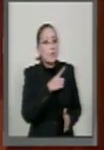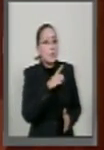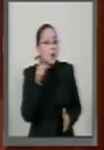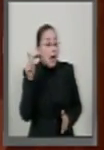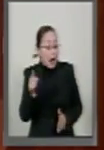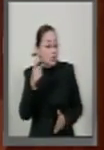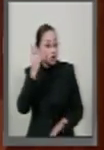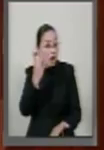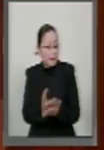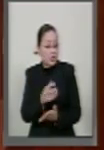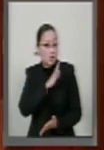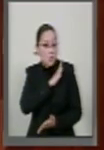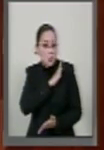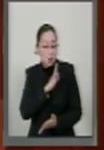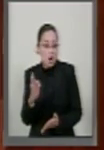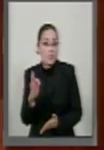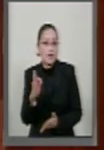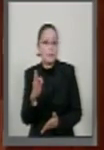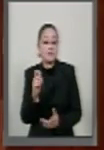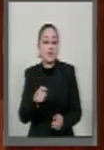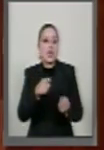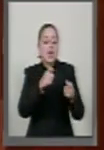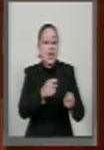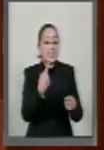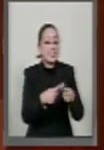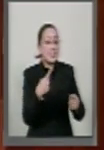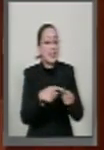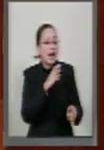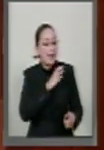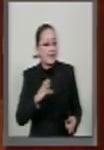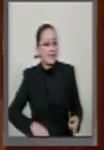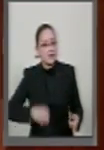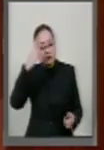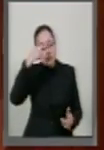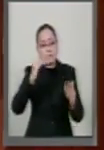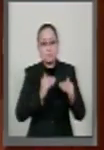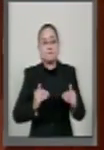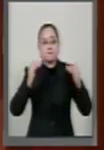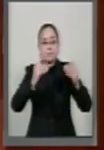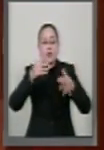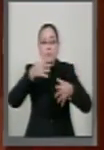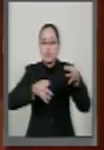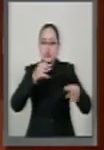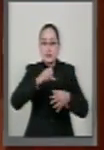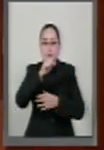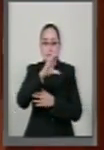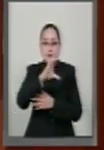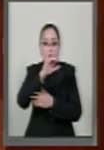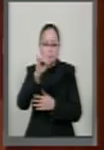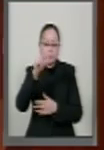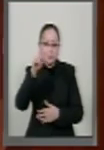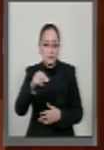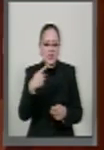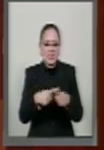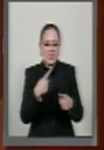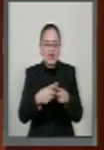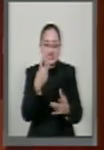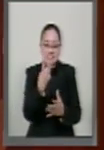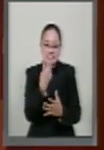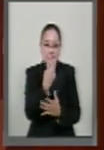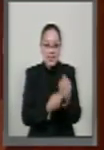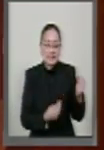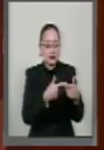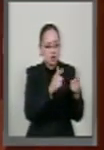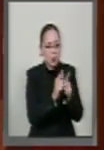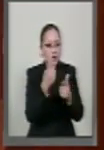exclusivo poder de nominar a todos los candidatos a ministros. Y esto es de elegir quiénes son los que van a conformar las ternas que